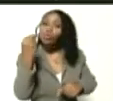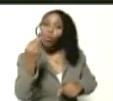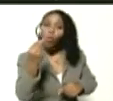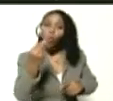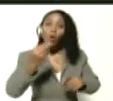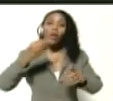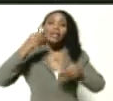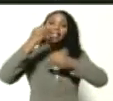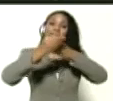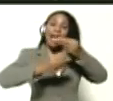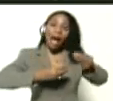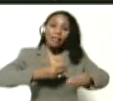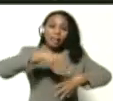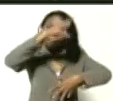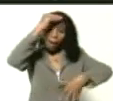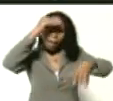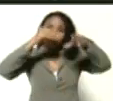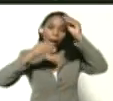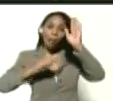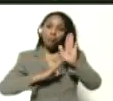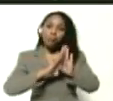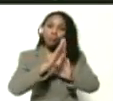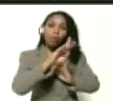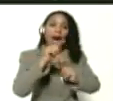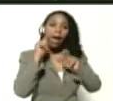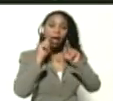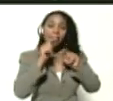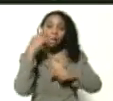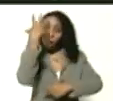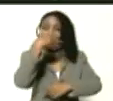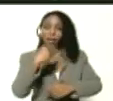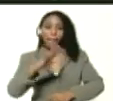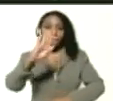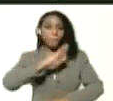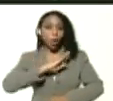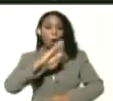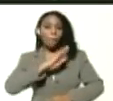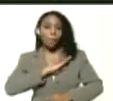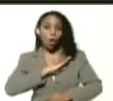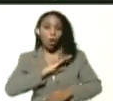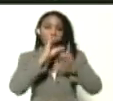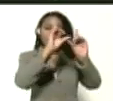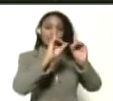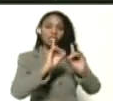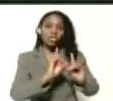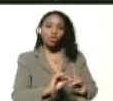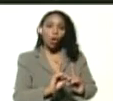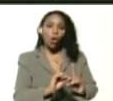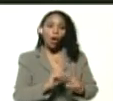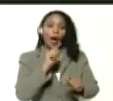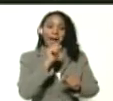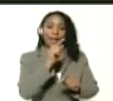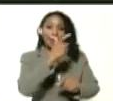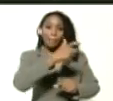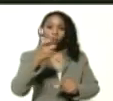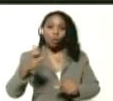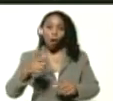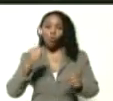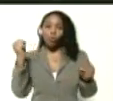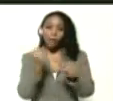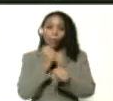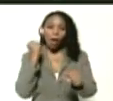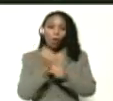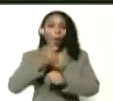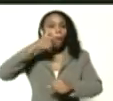forja, es una juventud con liderazgo propio, es una clase obrera, es un